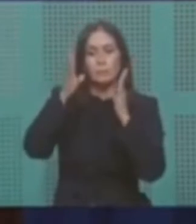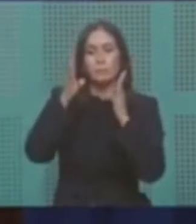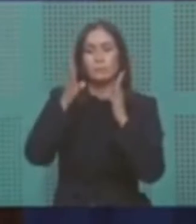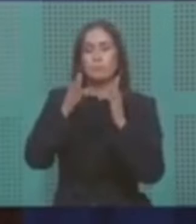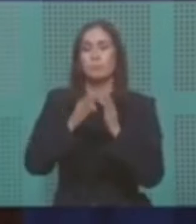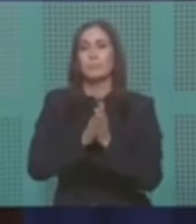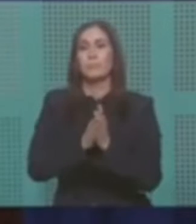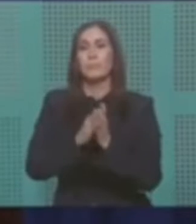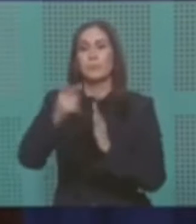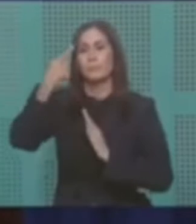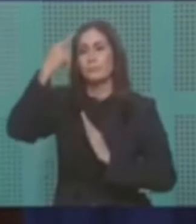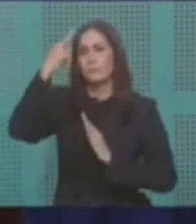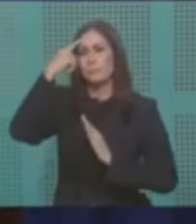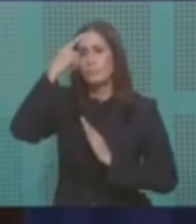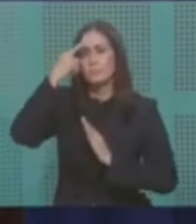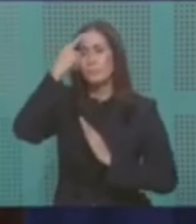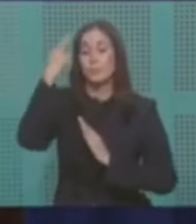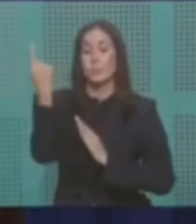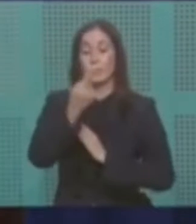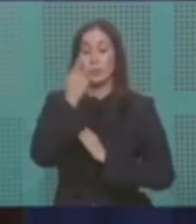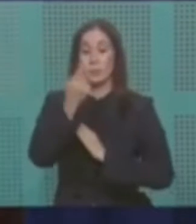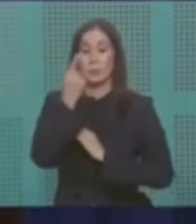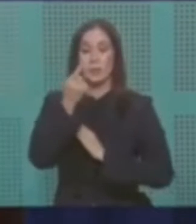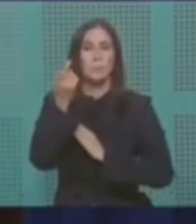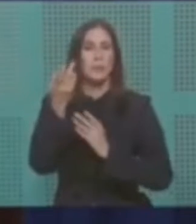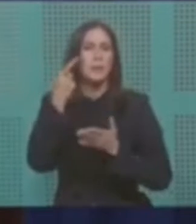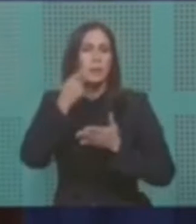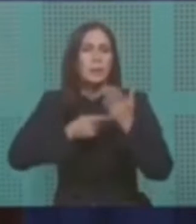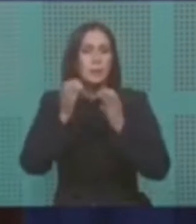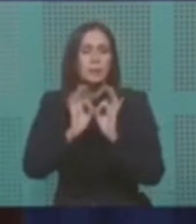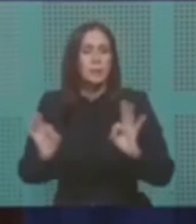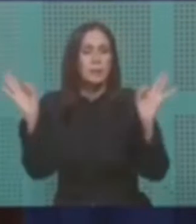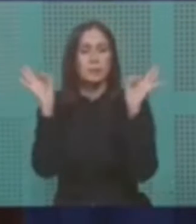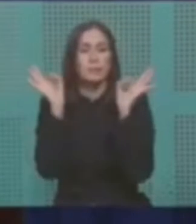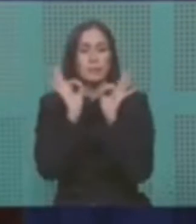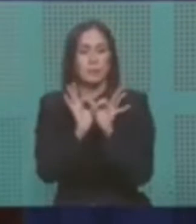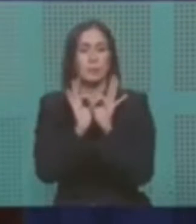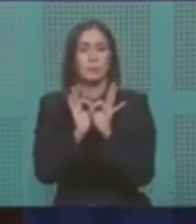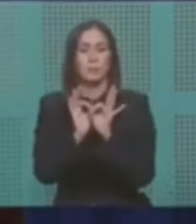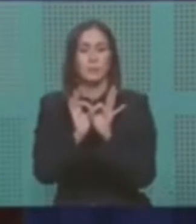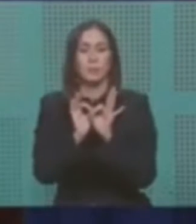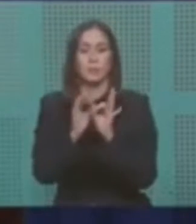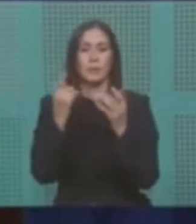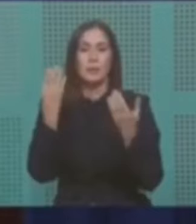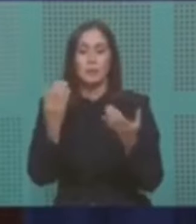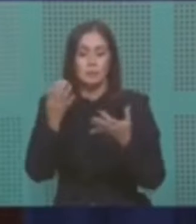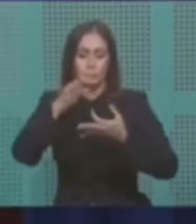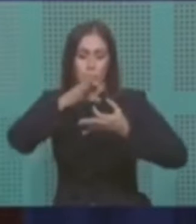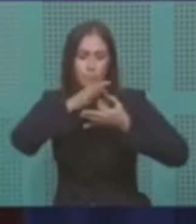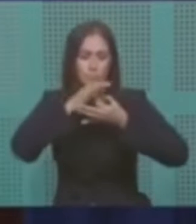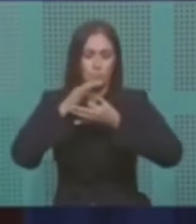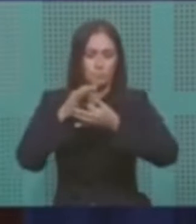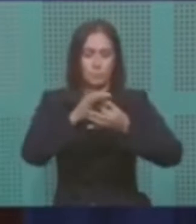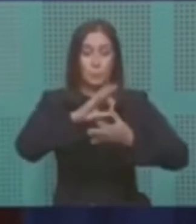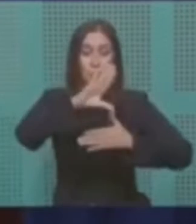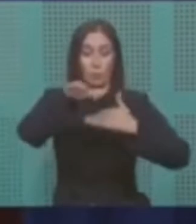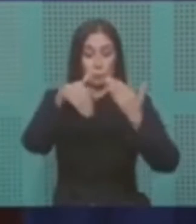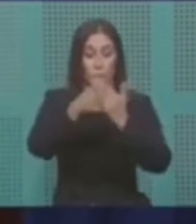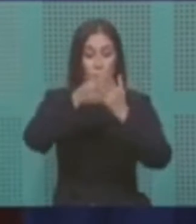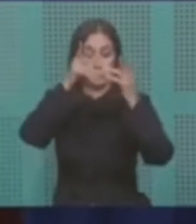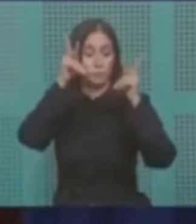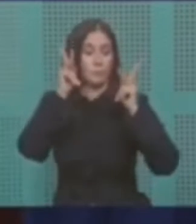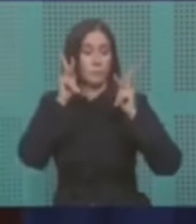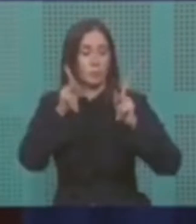y pensando siempre en lo realmente importante, lo que debe unirnos ahora, lo que todos queremos preservar,